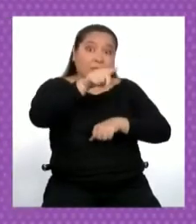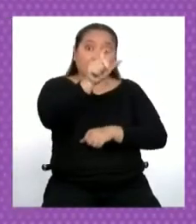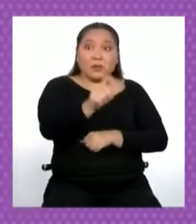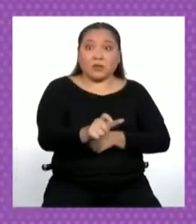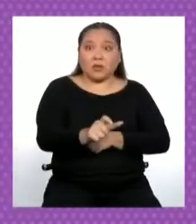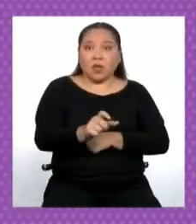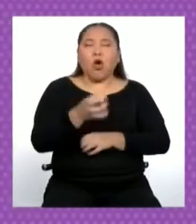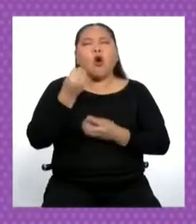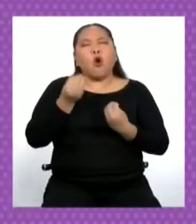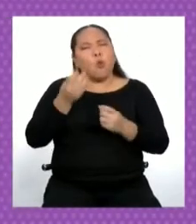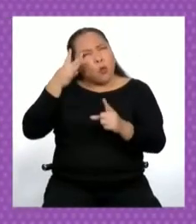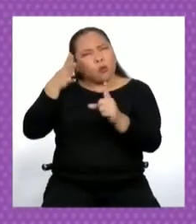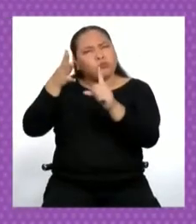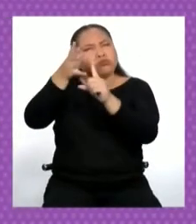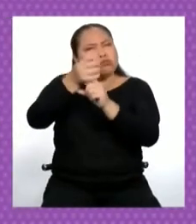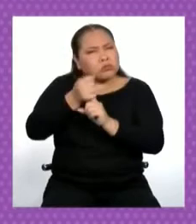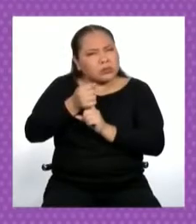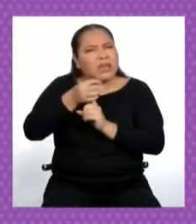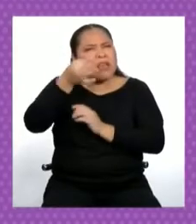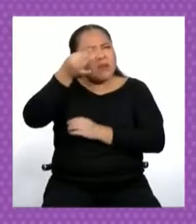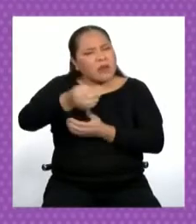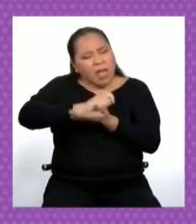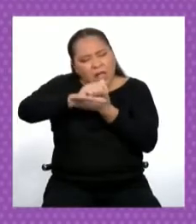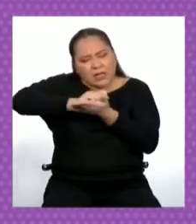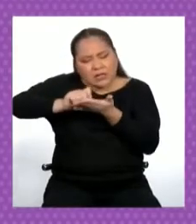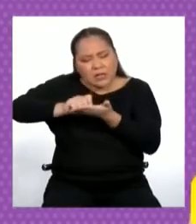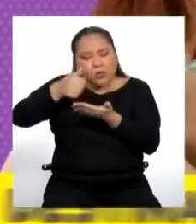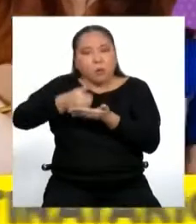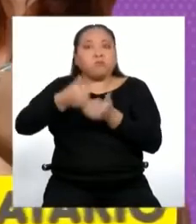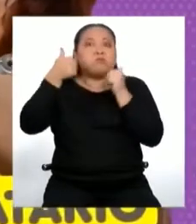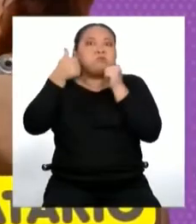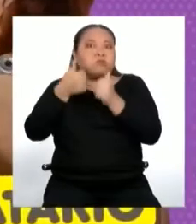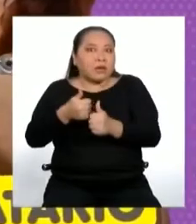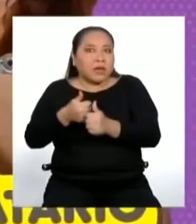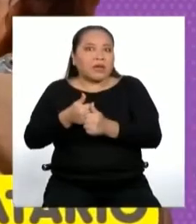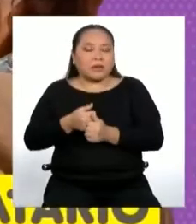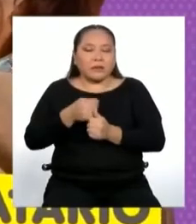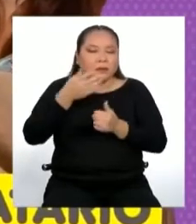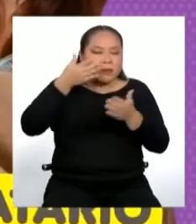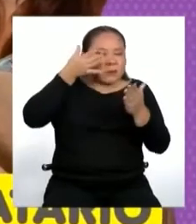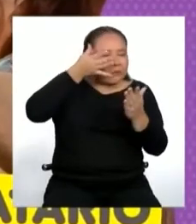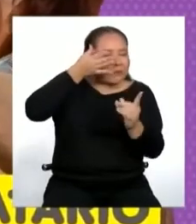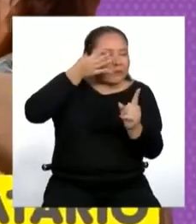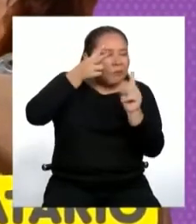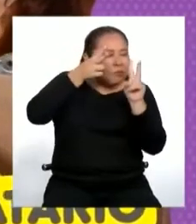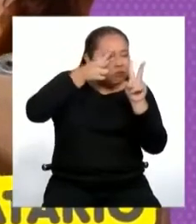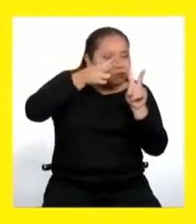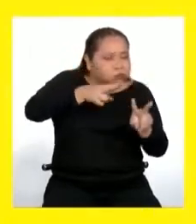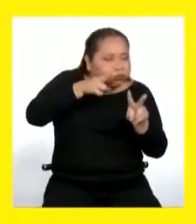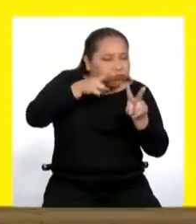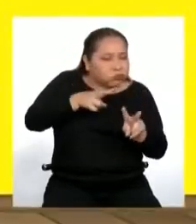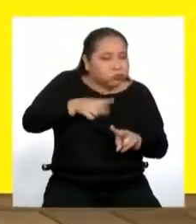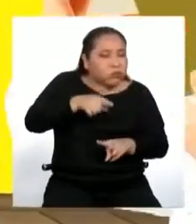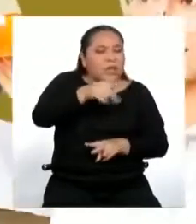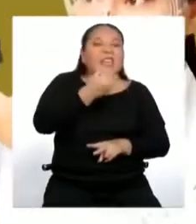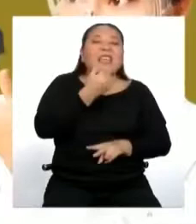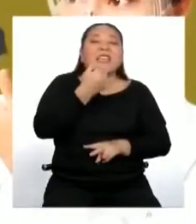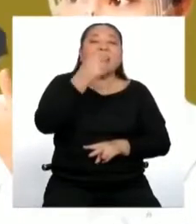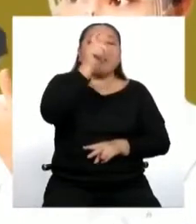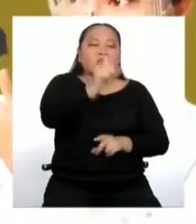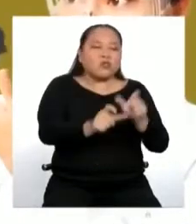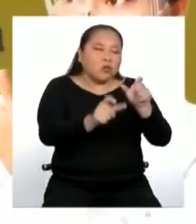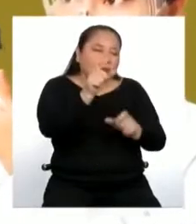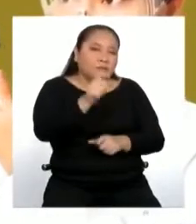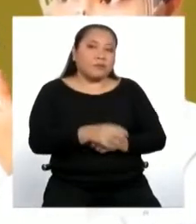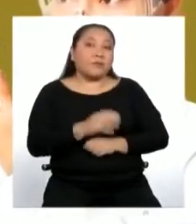logramos que nuestro texto sea adecuado? Identificando las necesidades del destinatario. Aquí podemos ver a tres